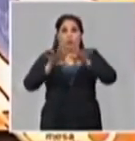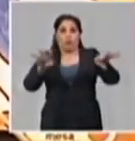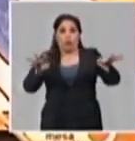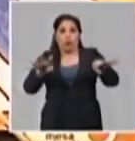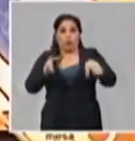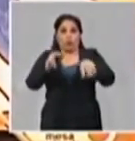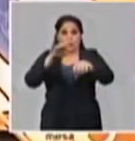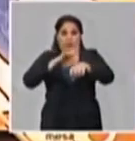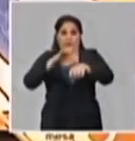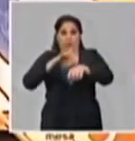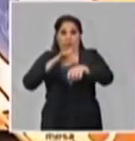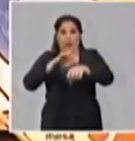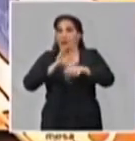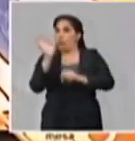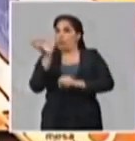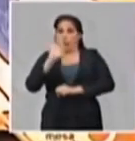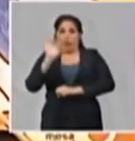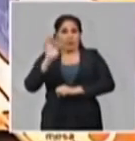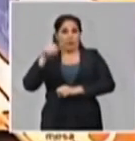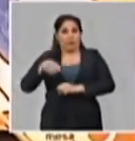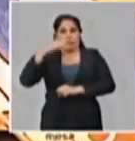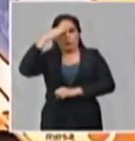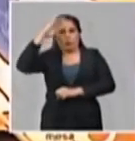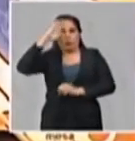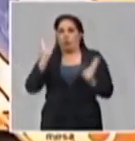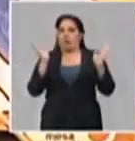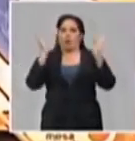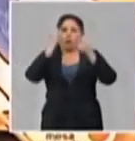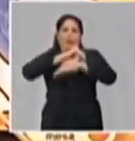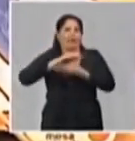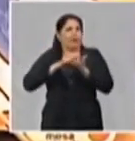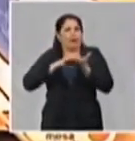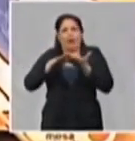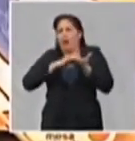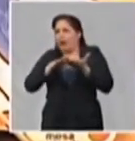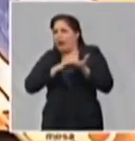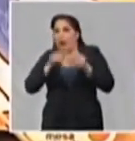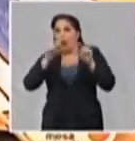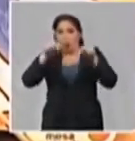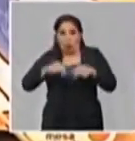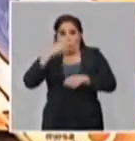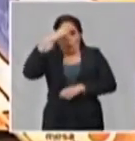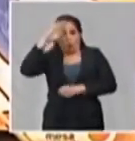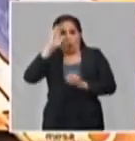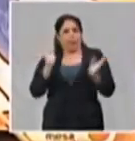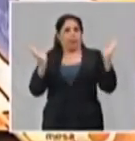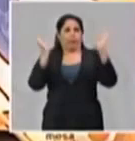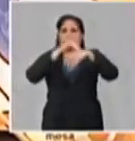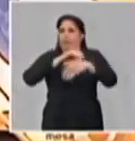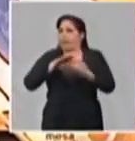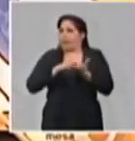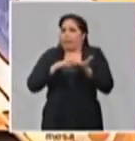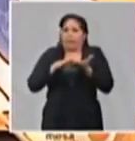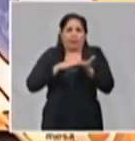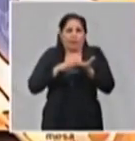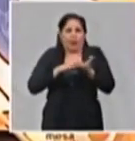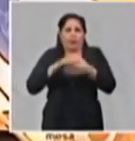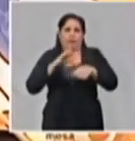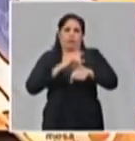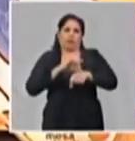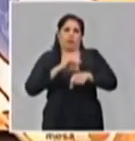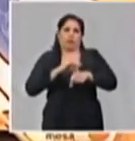no ha entrado al país. Es decir, no hay hoy en Cuba el nuevo coronavirus.